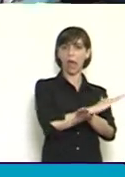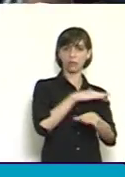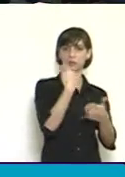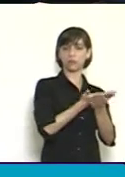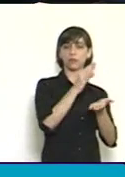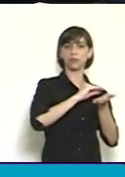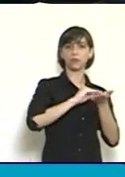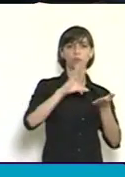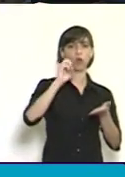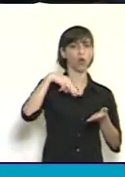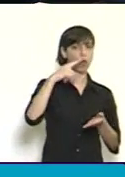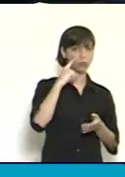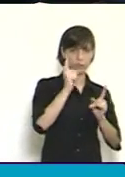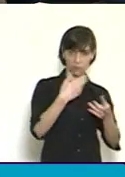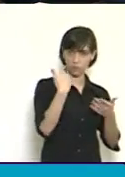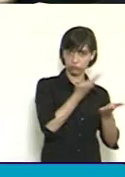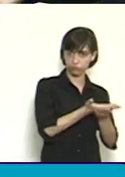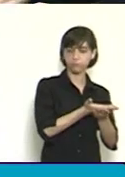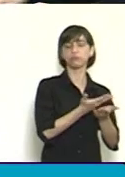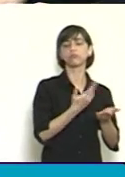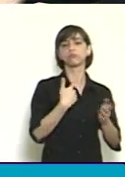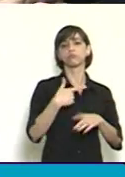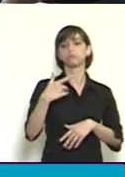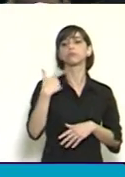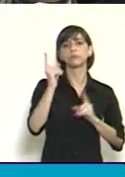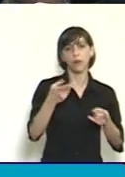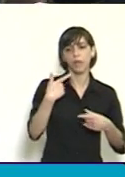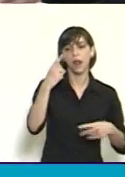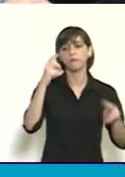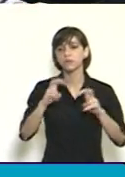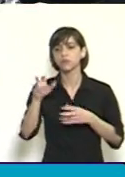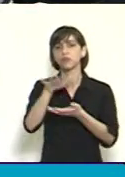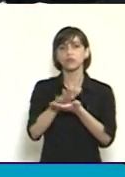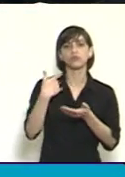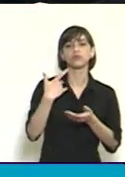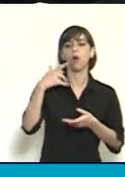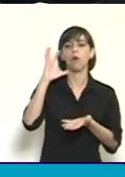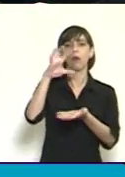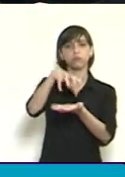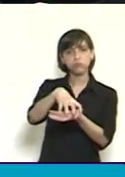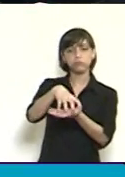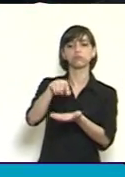recogía también impresiones de la red argentina de desarme y que no había podido prosperar.